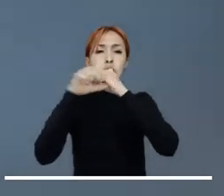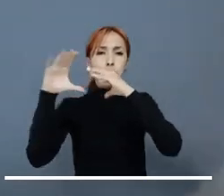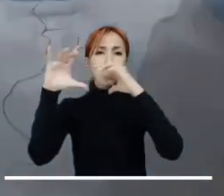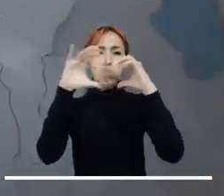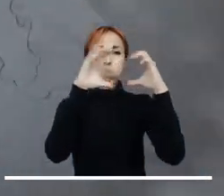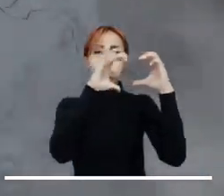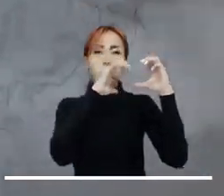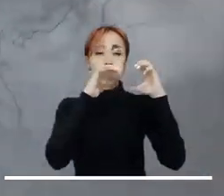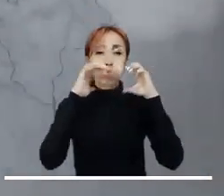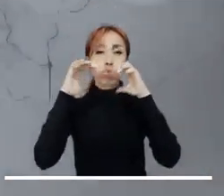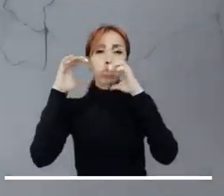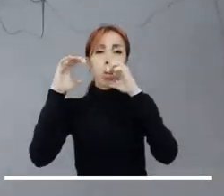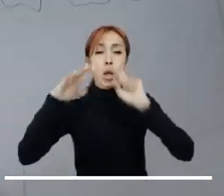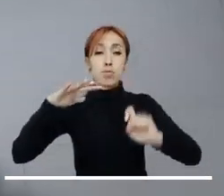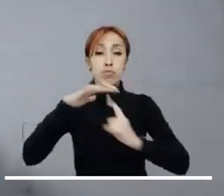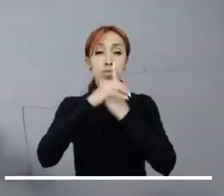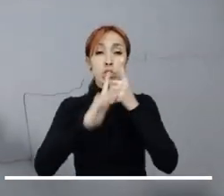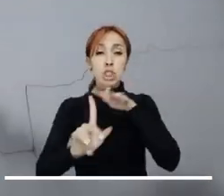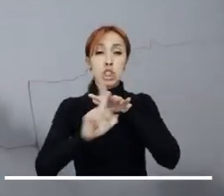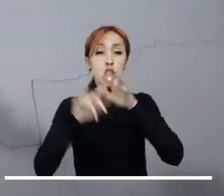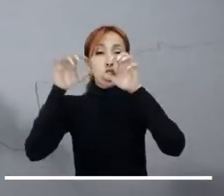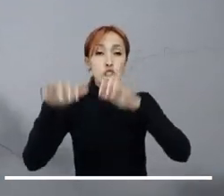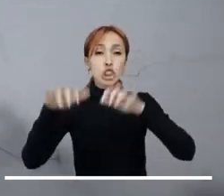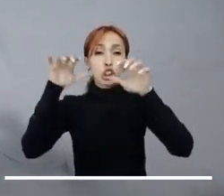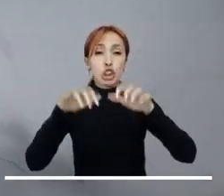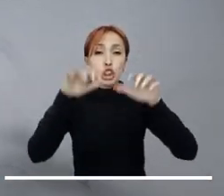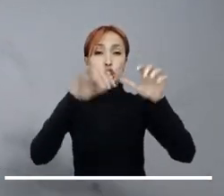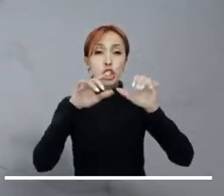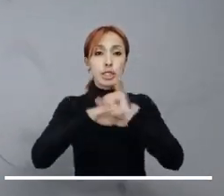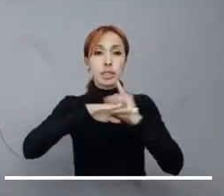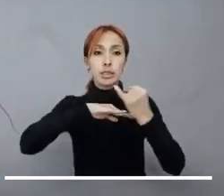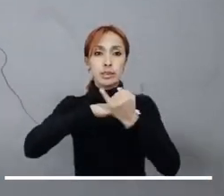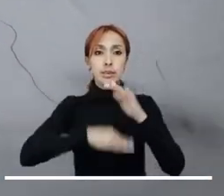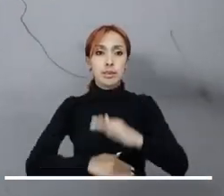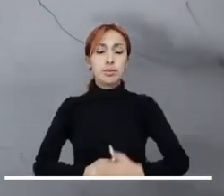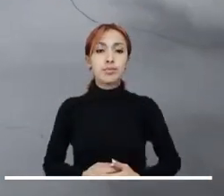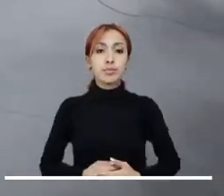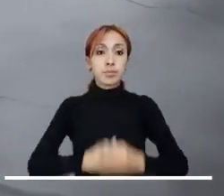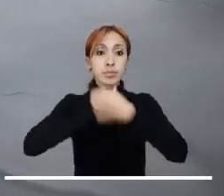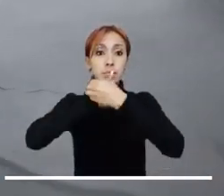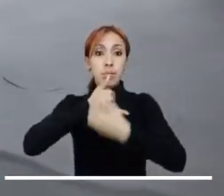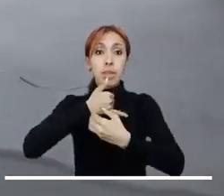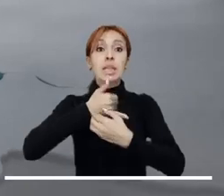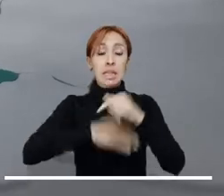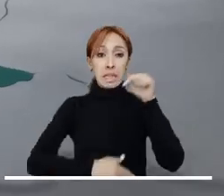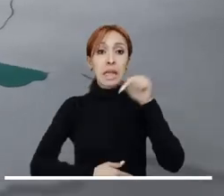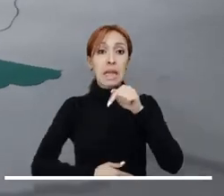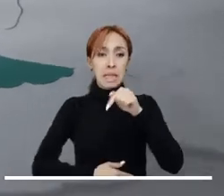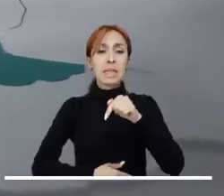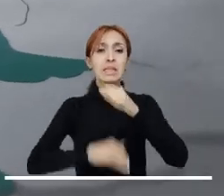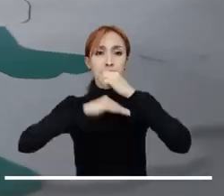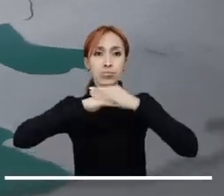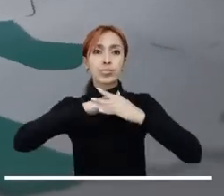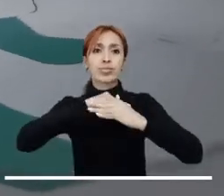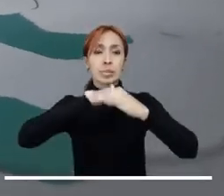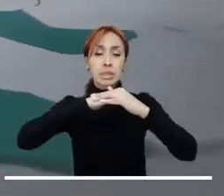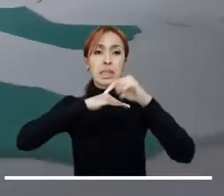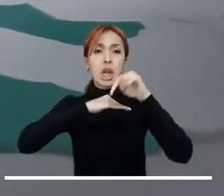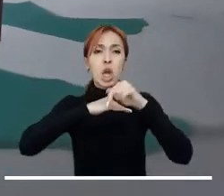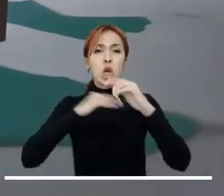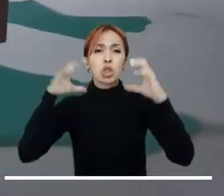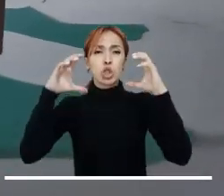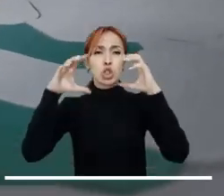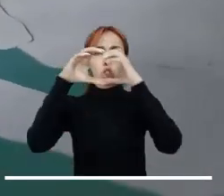aparición de lluvias intensas en las islas. El Pacífico, junto con su área marítima, experimentará una noche lluviosa.